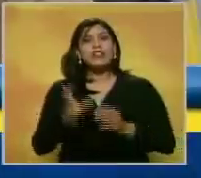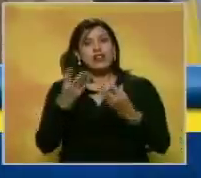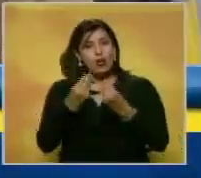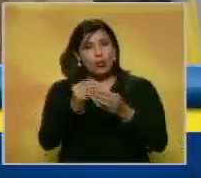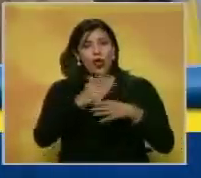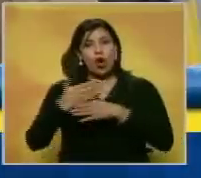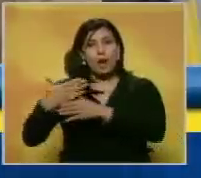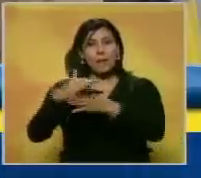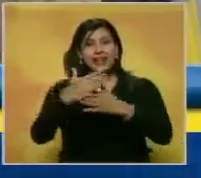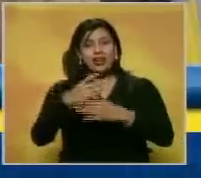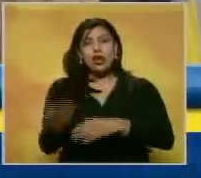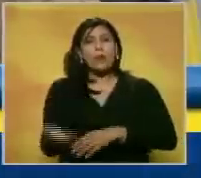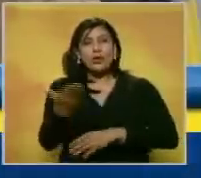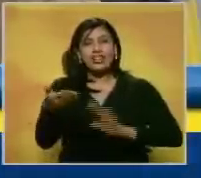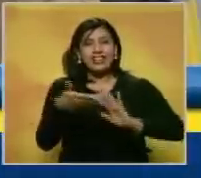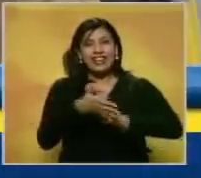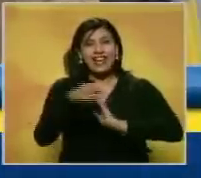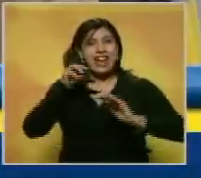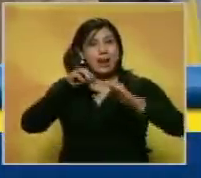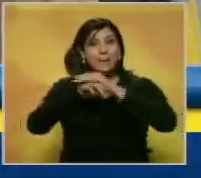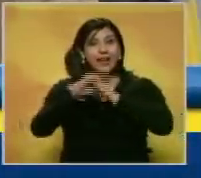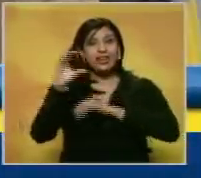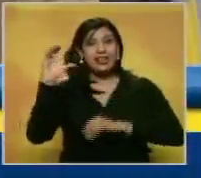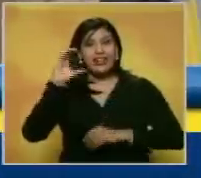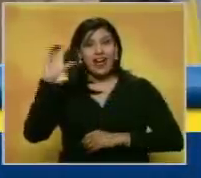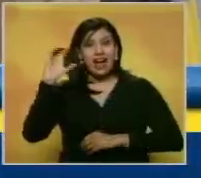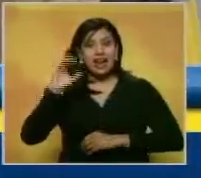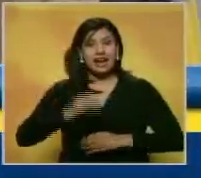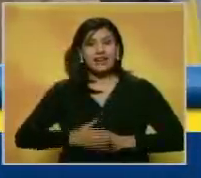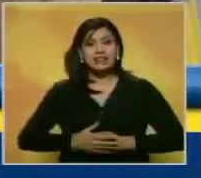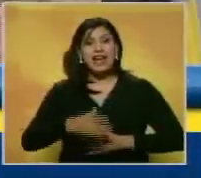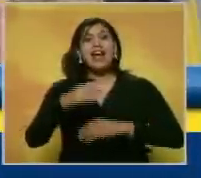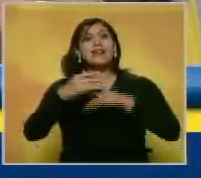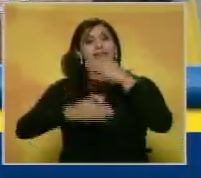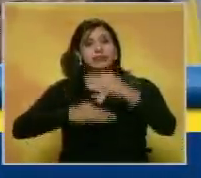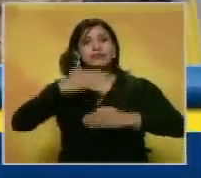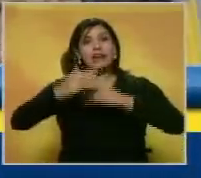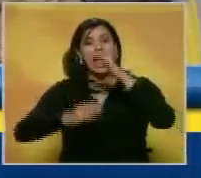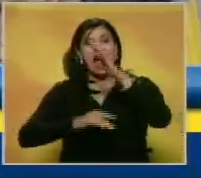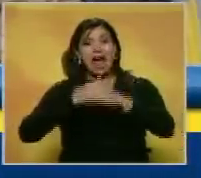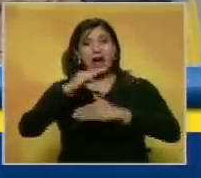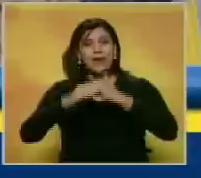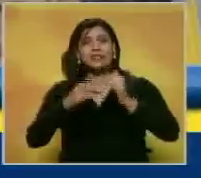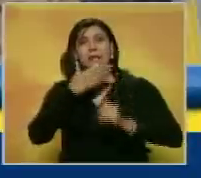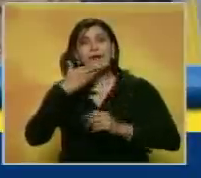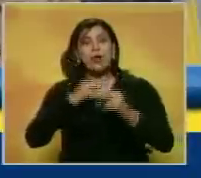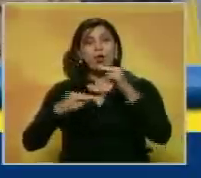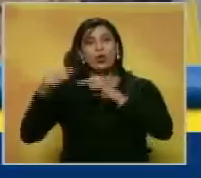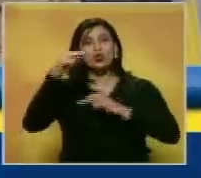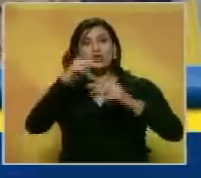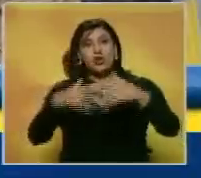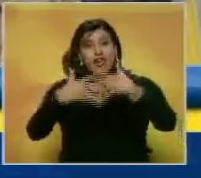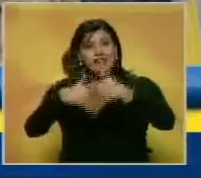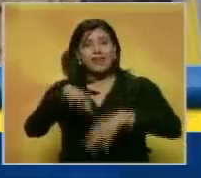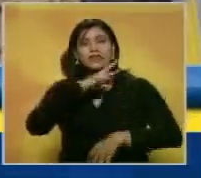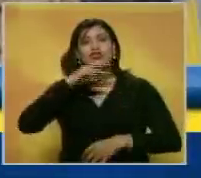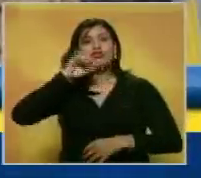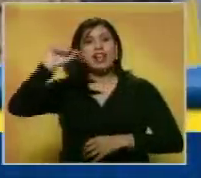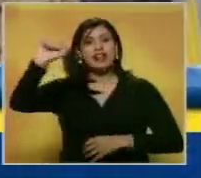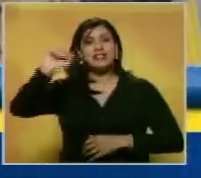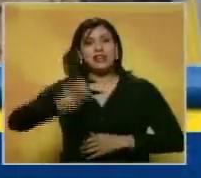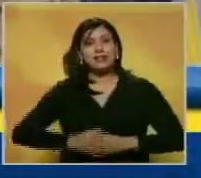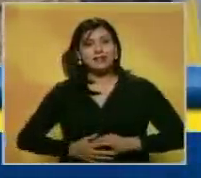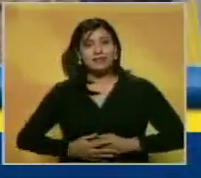compañeros, lo importante es en el Metro de Caracas cada vez se avance más en la construcción de una empresa socialista.